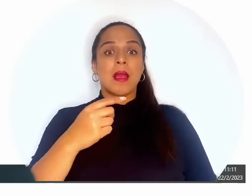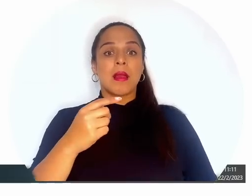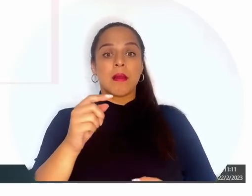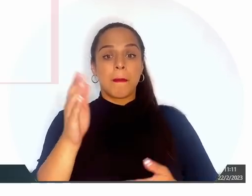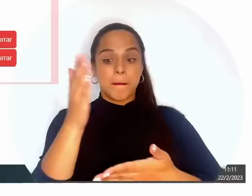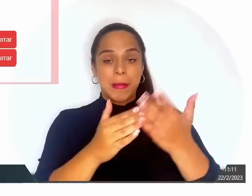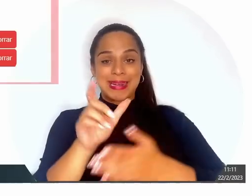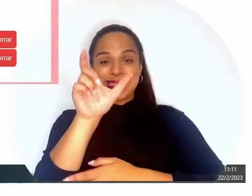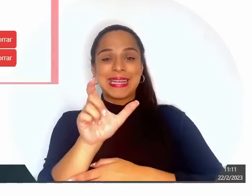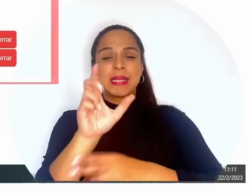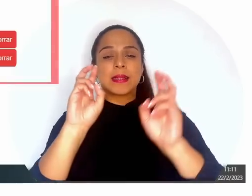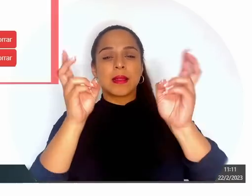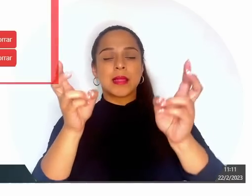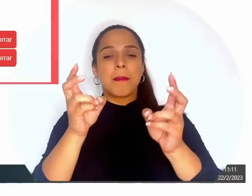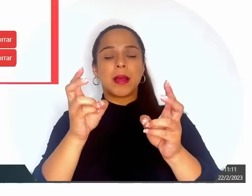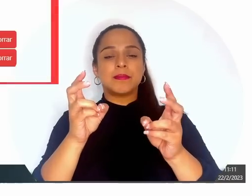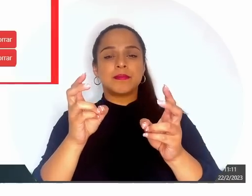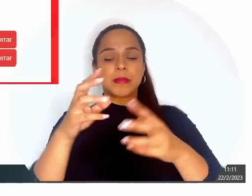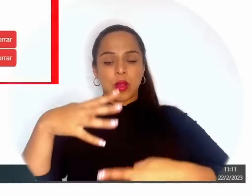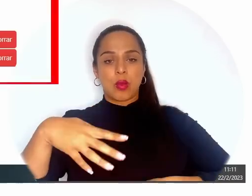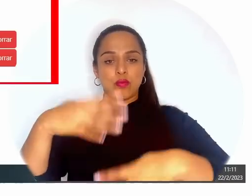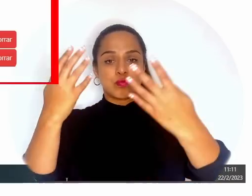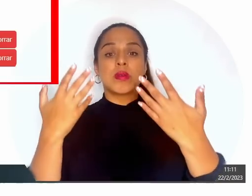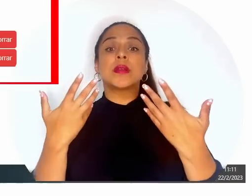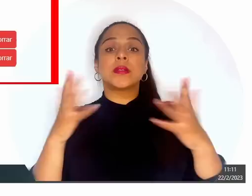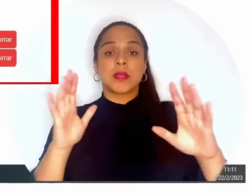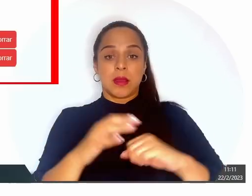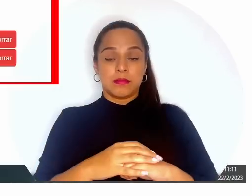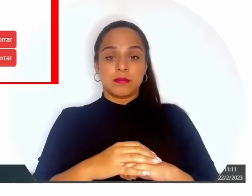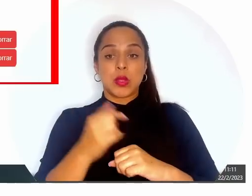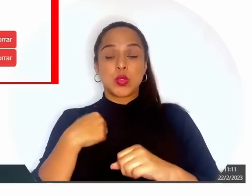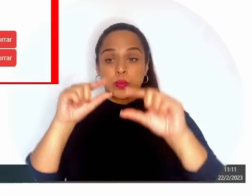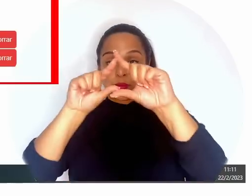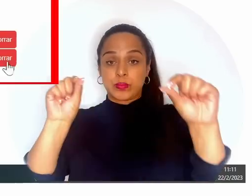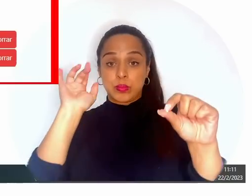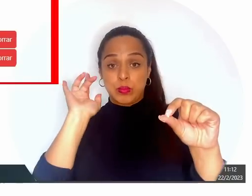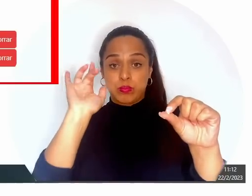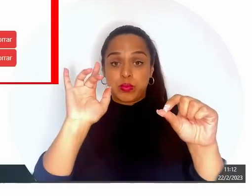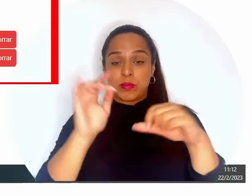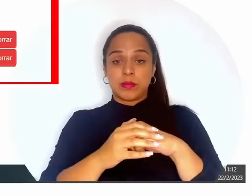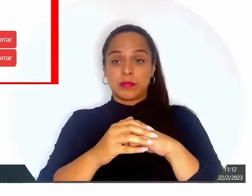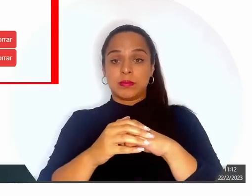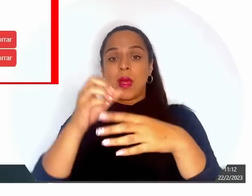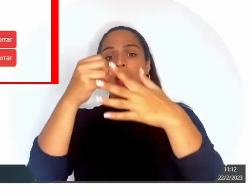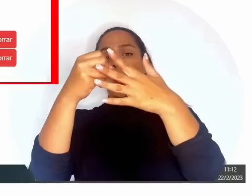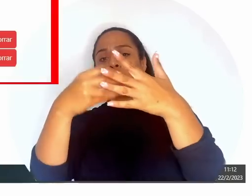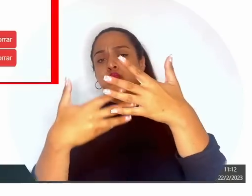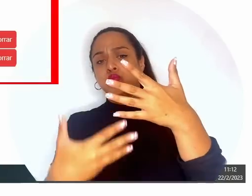Le voy a dar un clic a carga y me va a seleccionar y desplegar todas aquellas cargas que yo hice.